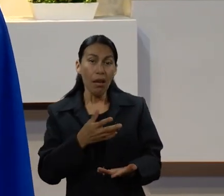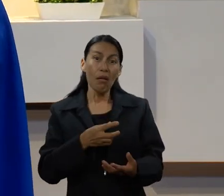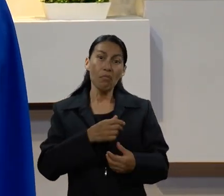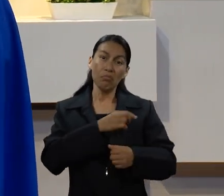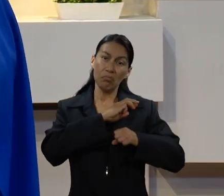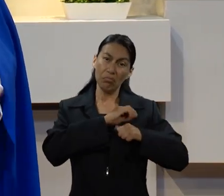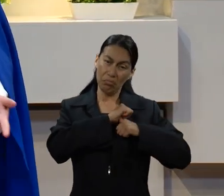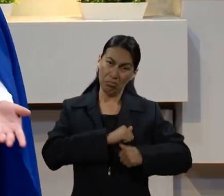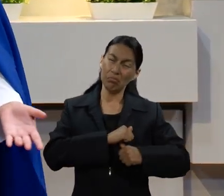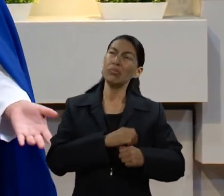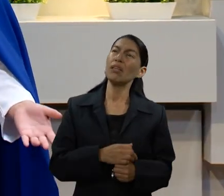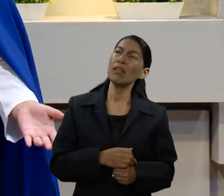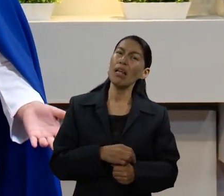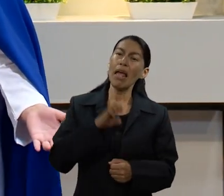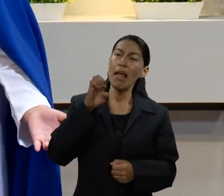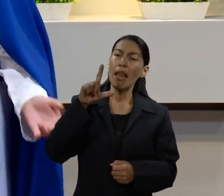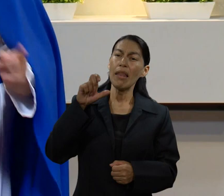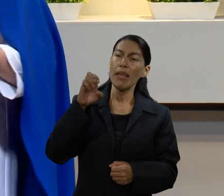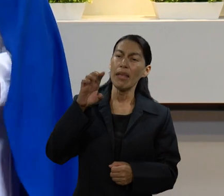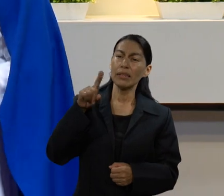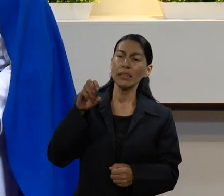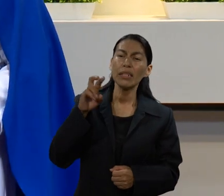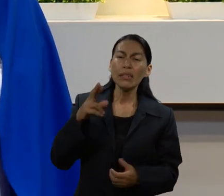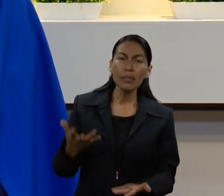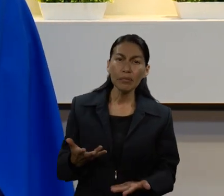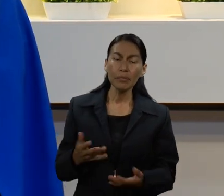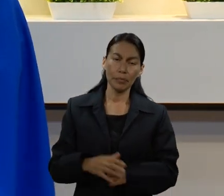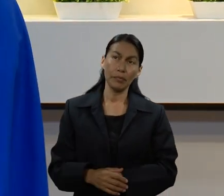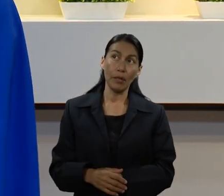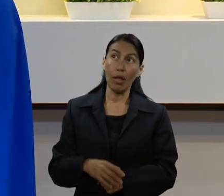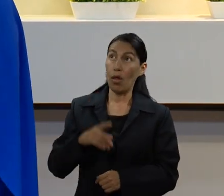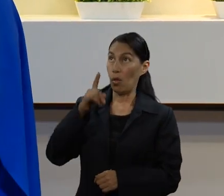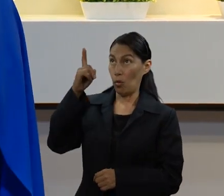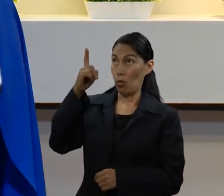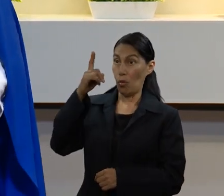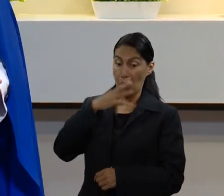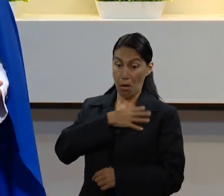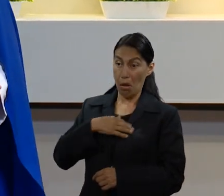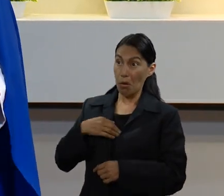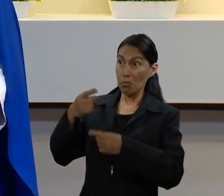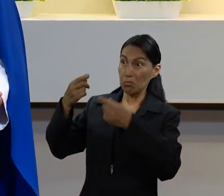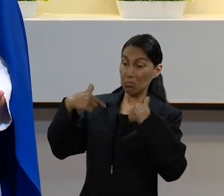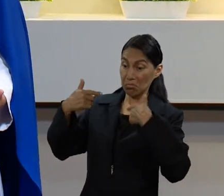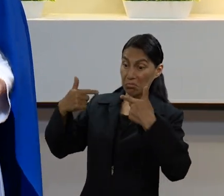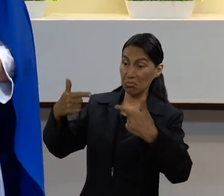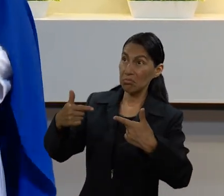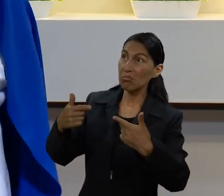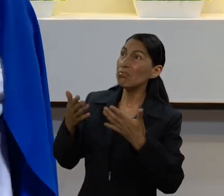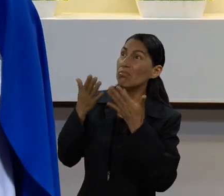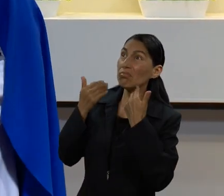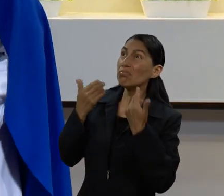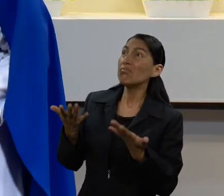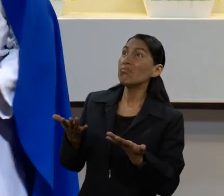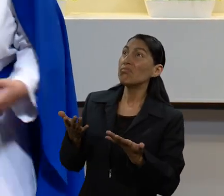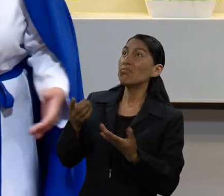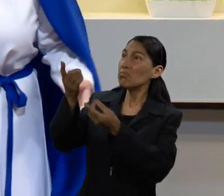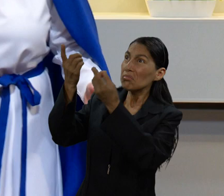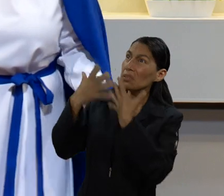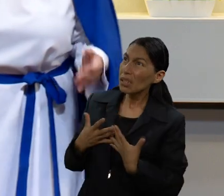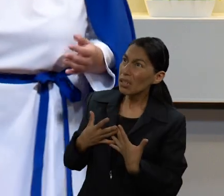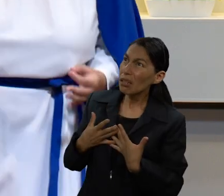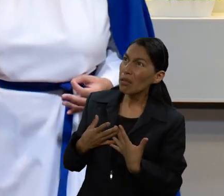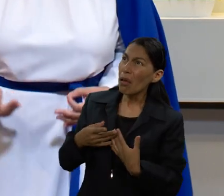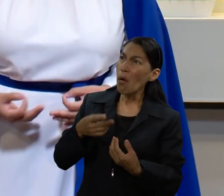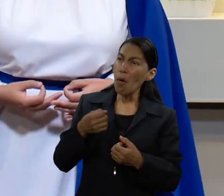mi casa es ese damaseno Eliezer, añadió Abraham. A mí no me has dado descendencia, y he aquí me